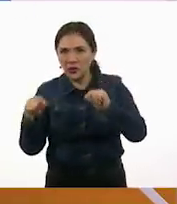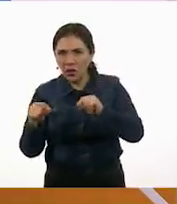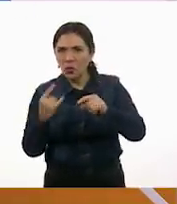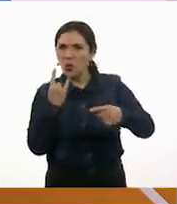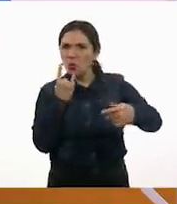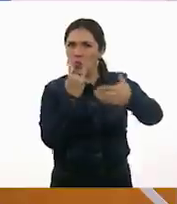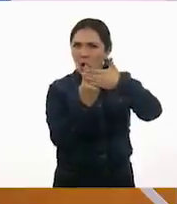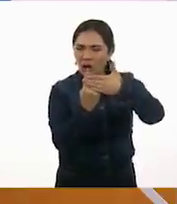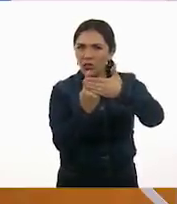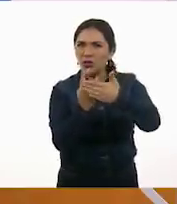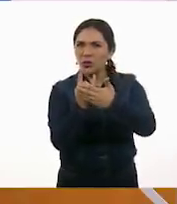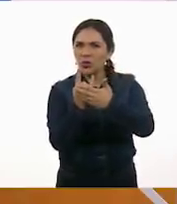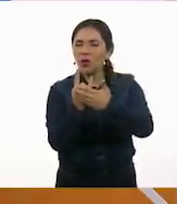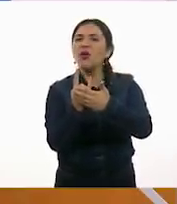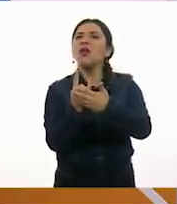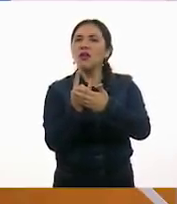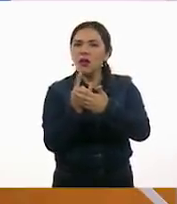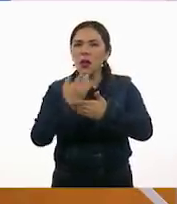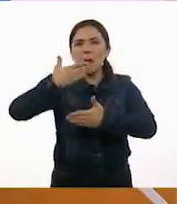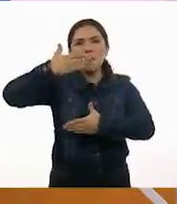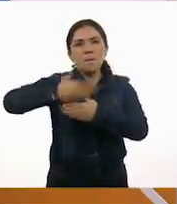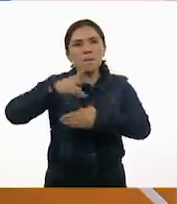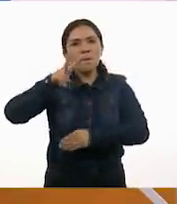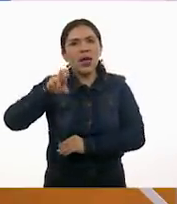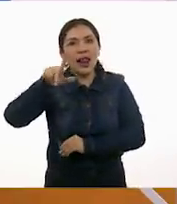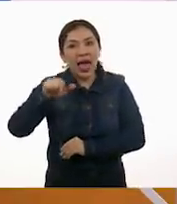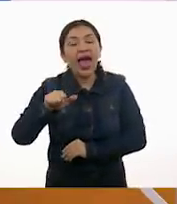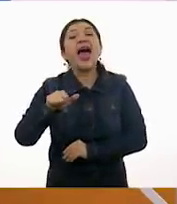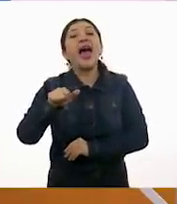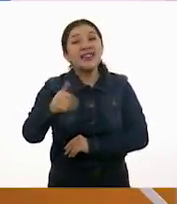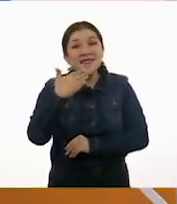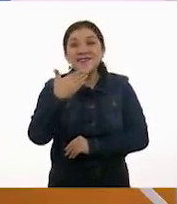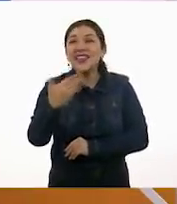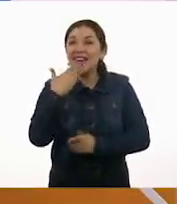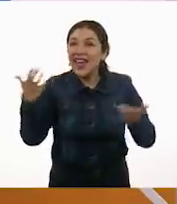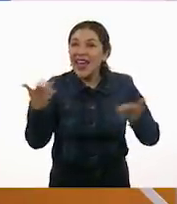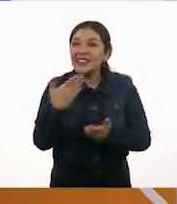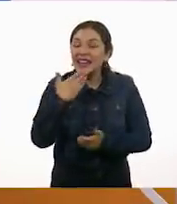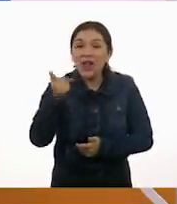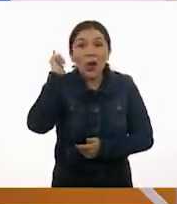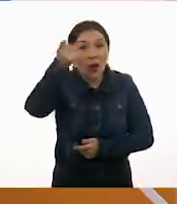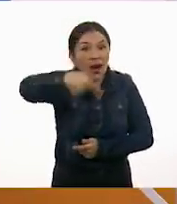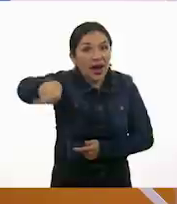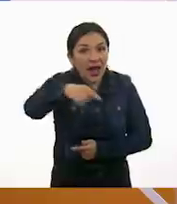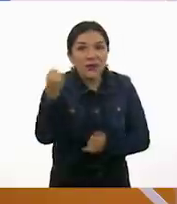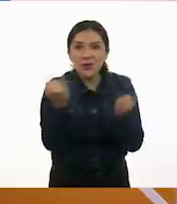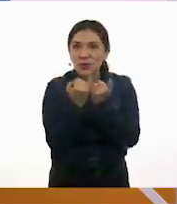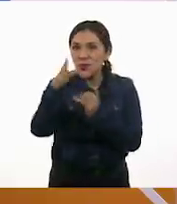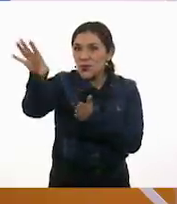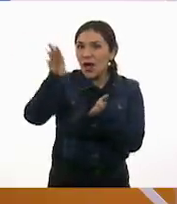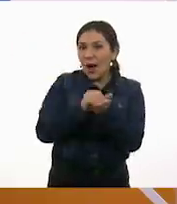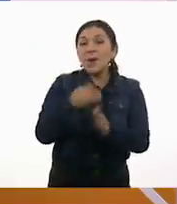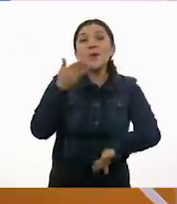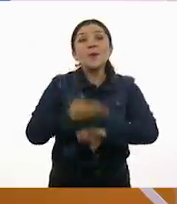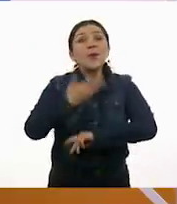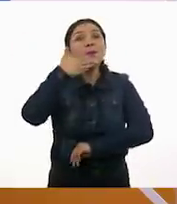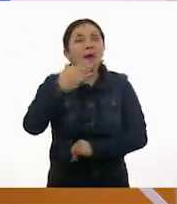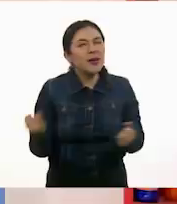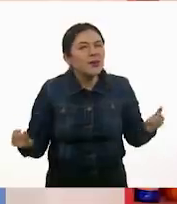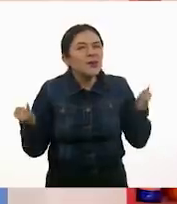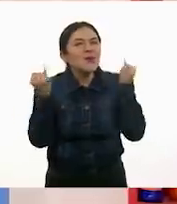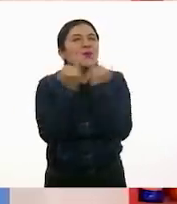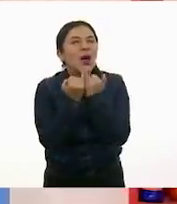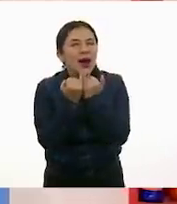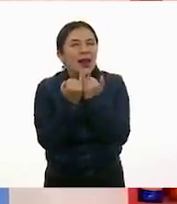cuadrado y la vela que es el triángulo. Muy bien, Alexia. Te quedó muy bien. Y espero que también a ustedes en casa les haya quedado igual